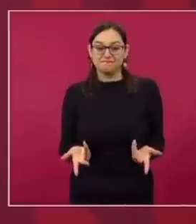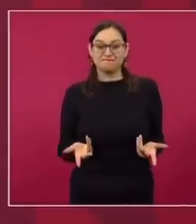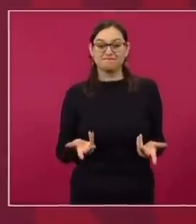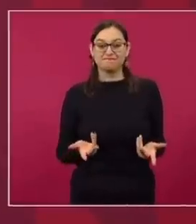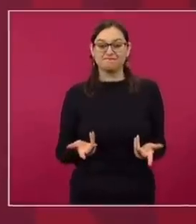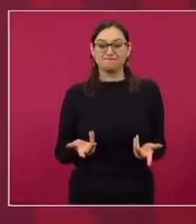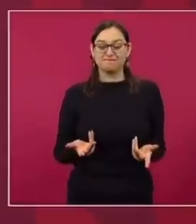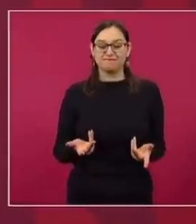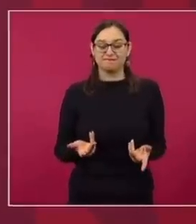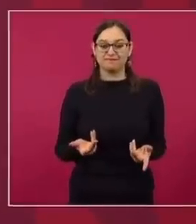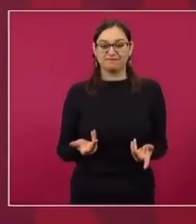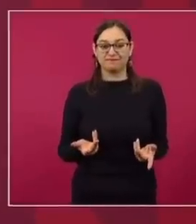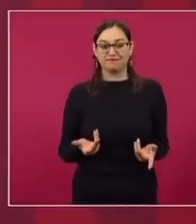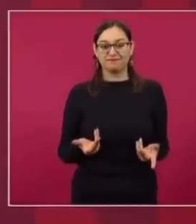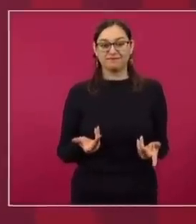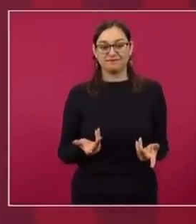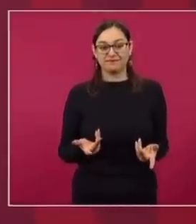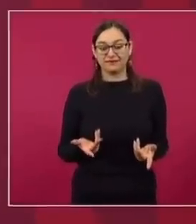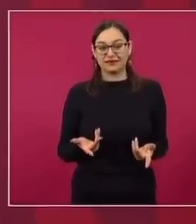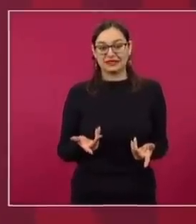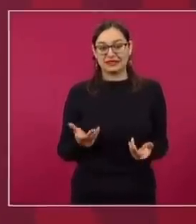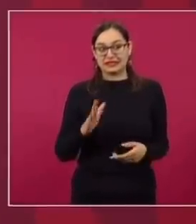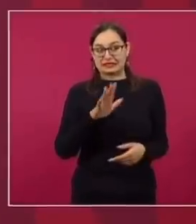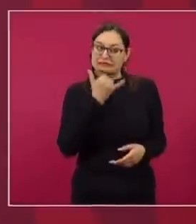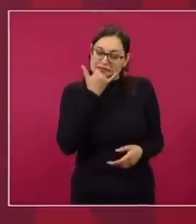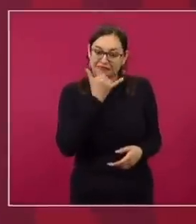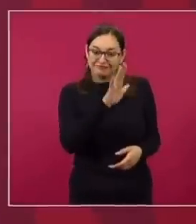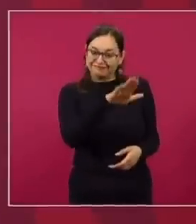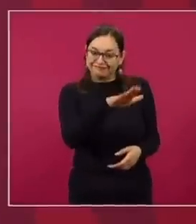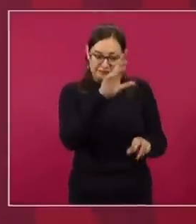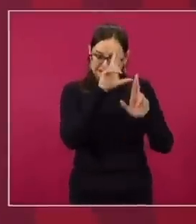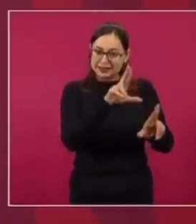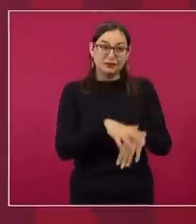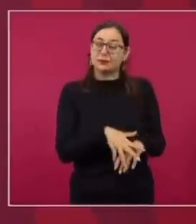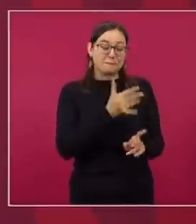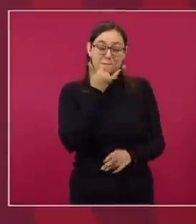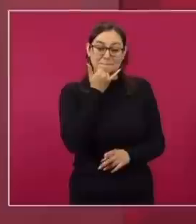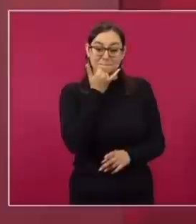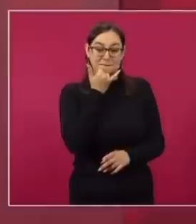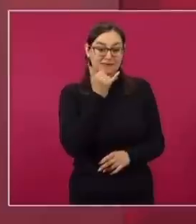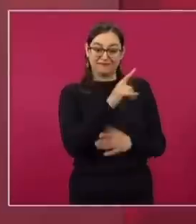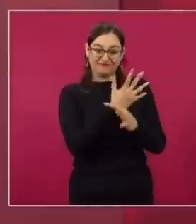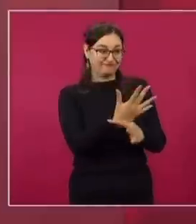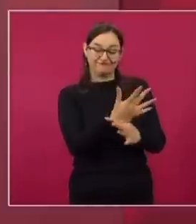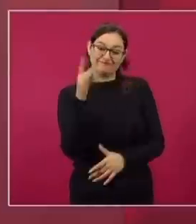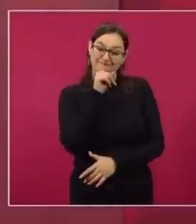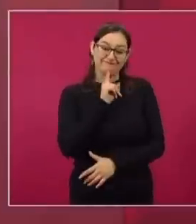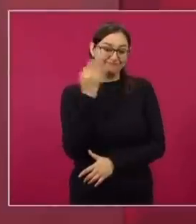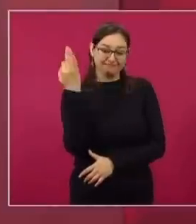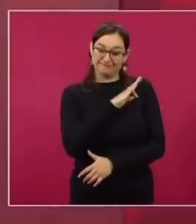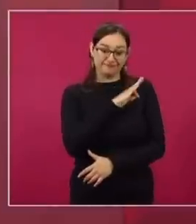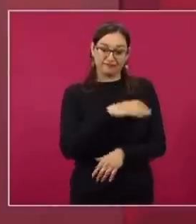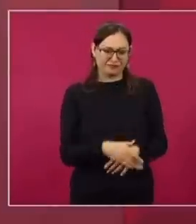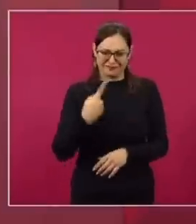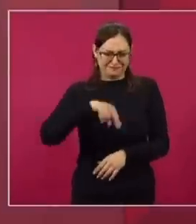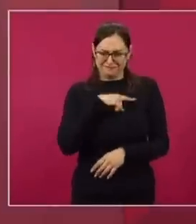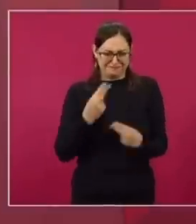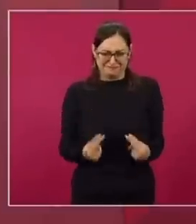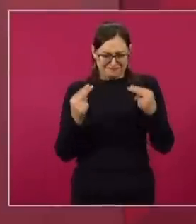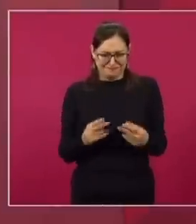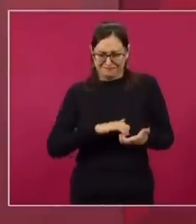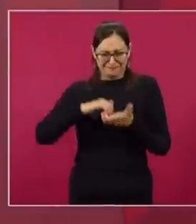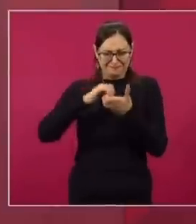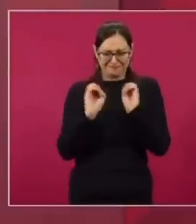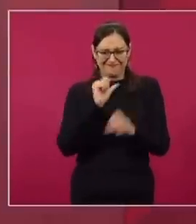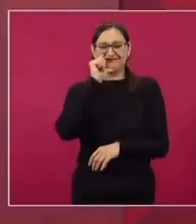Entonces, con mucho respeto al maestro, me dijo lo que usted sostiene es falso. Entonces, no tenemos ninguna